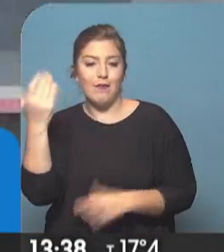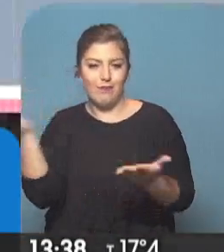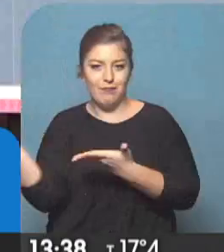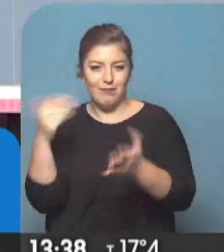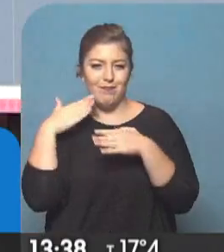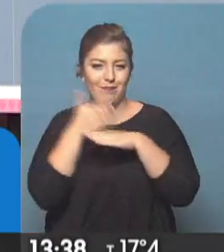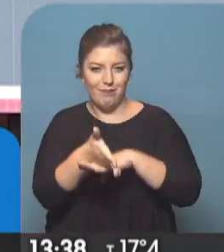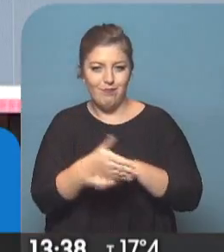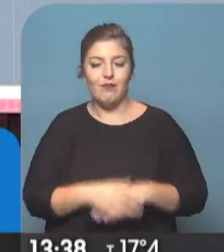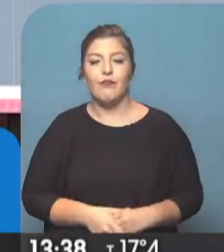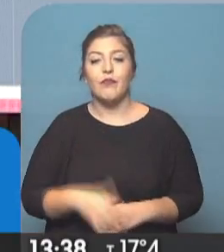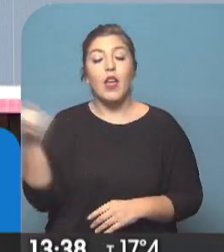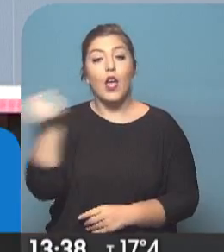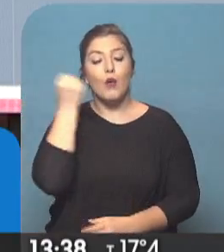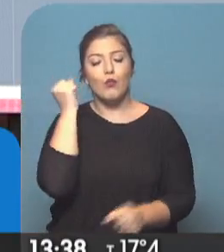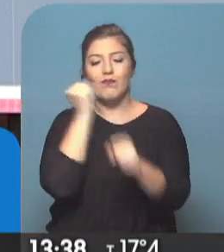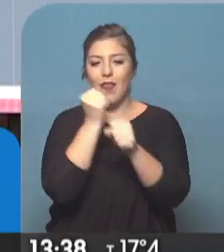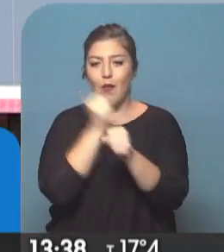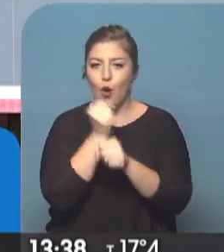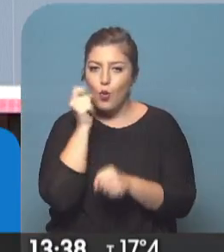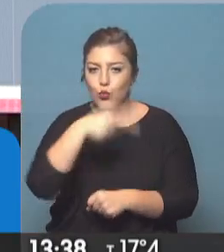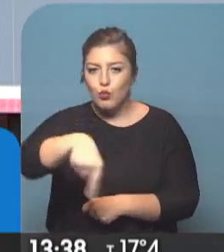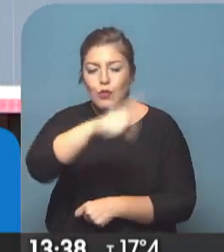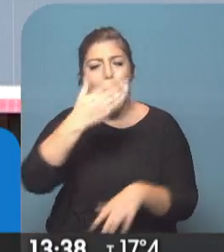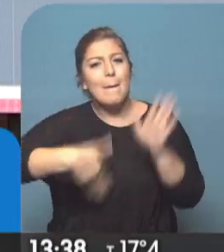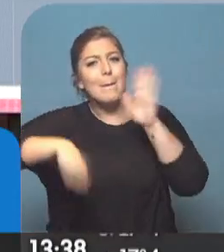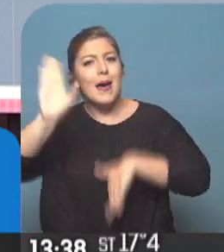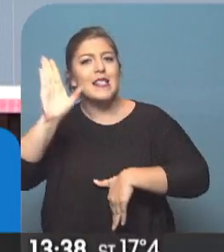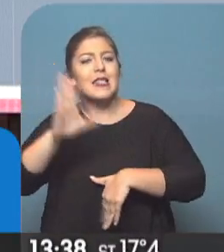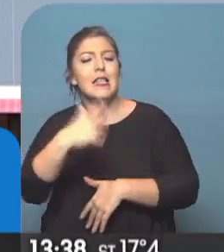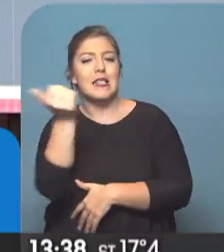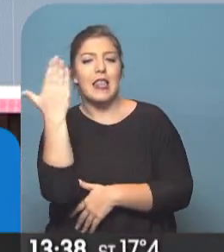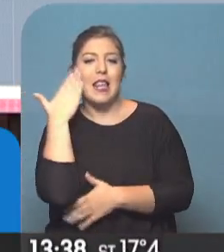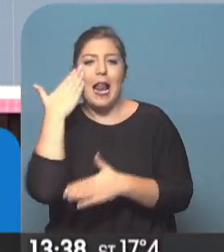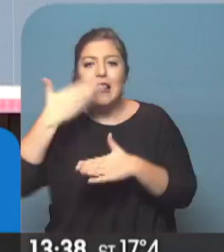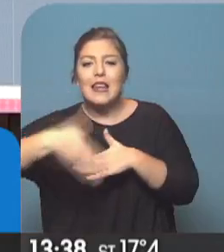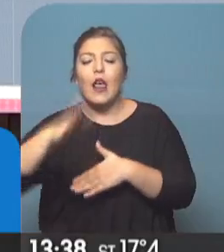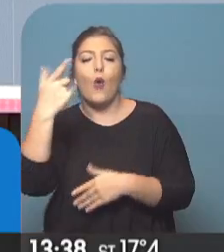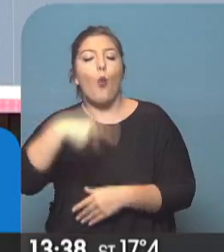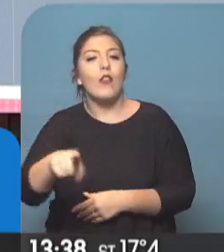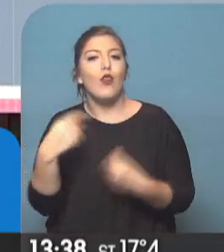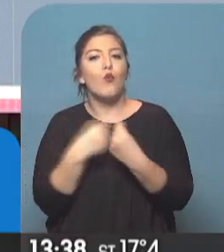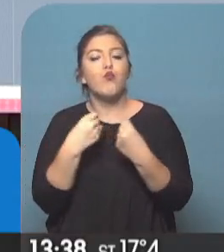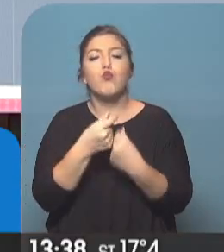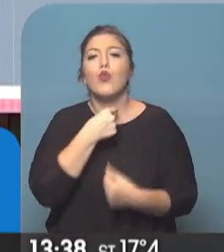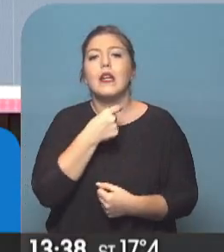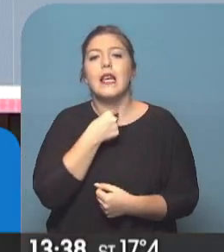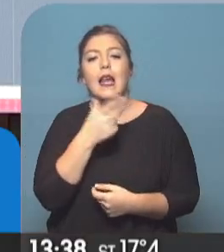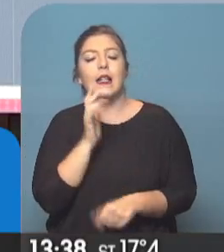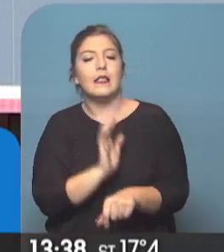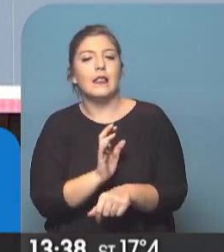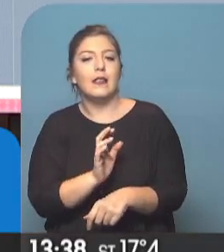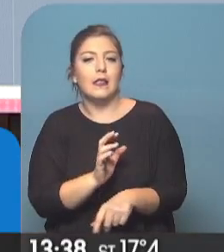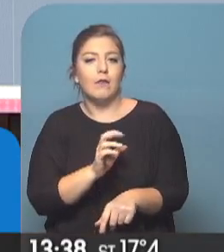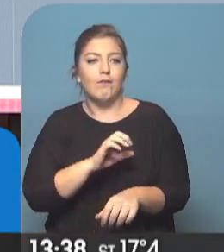Importante, Magdalena, el trabajo de ustedes, sobre todo a partir de las 18 horas, cuando muchos se tientan con romper la veda,